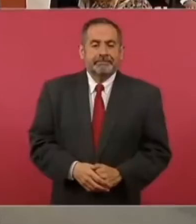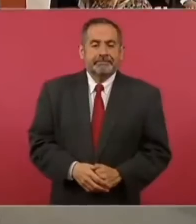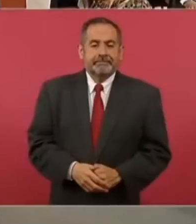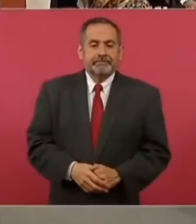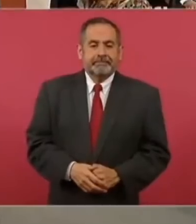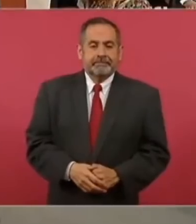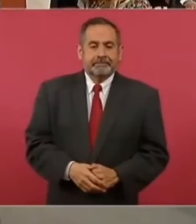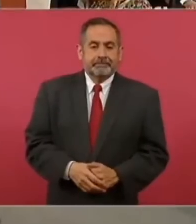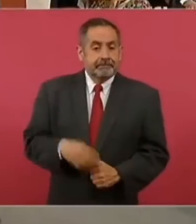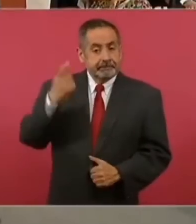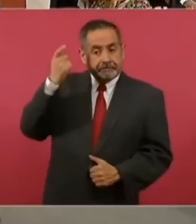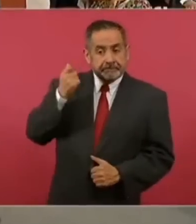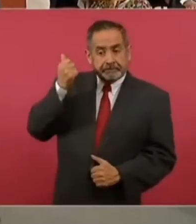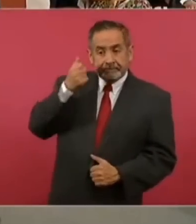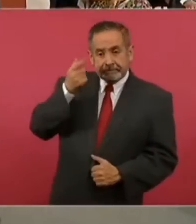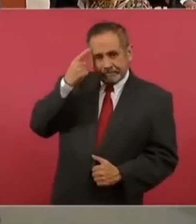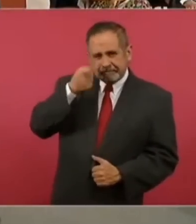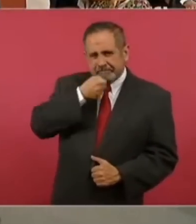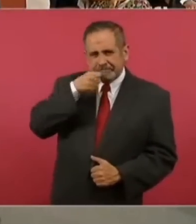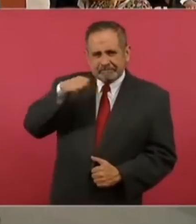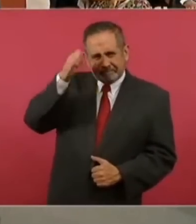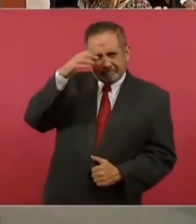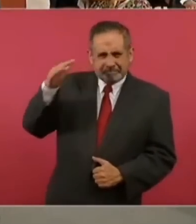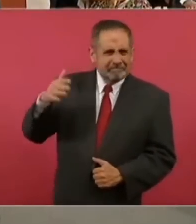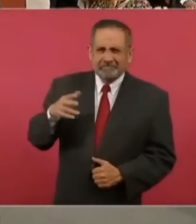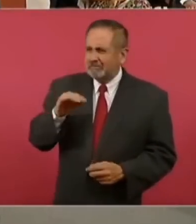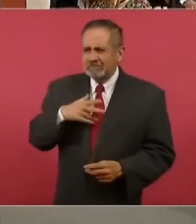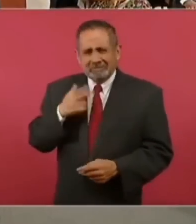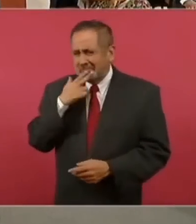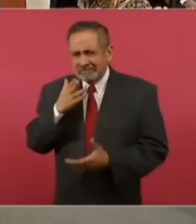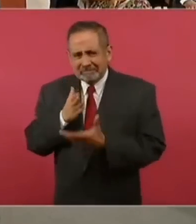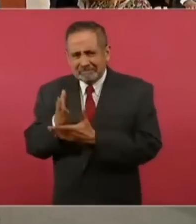la pensión para adultos mayores no tiene viabilidad